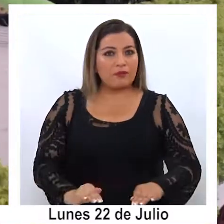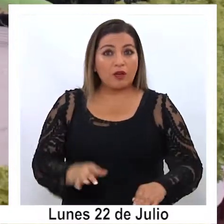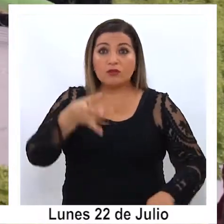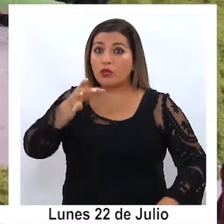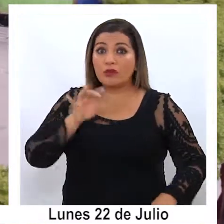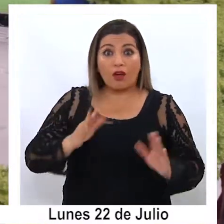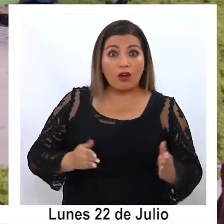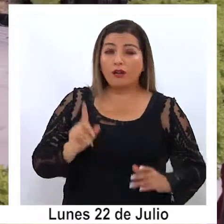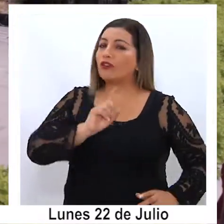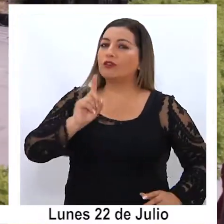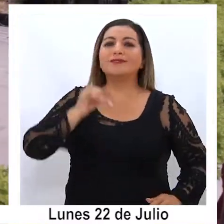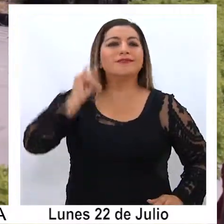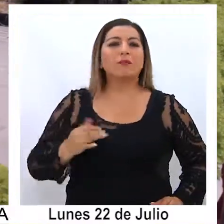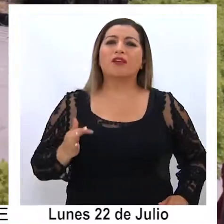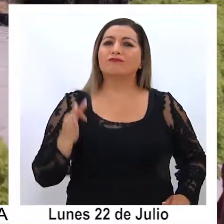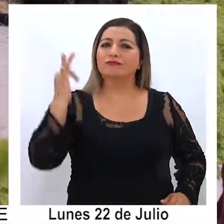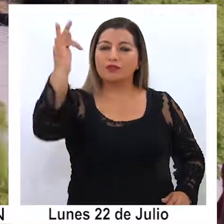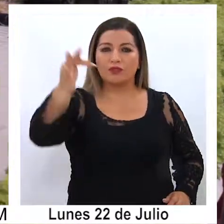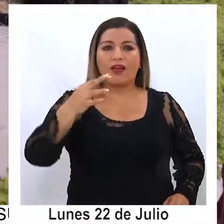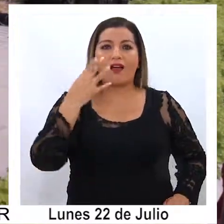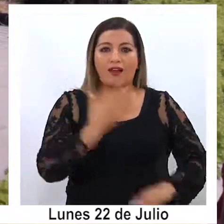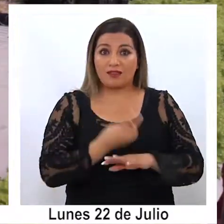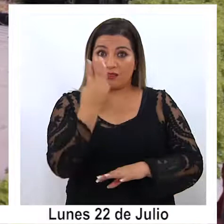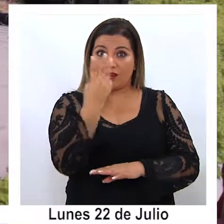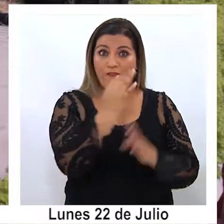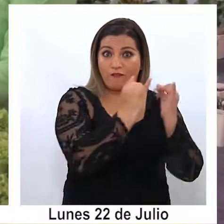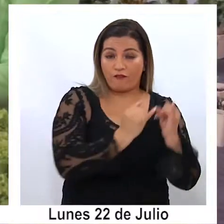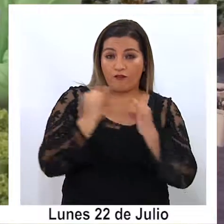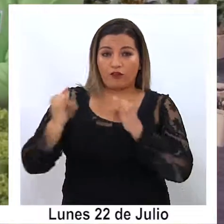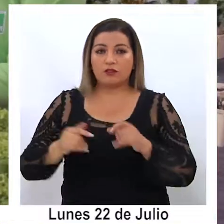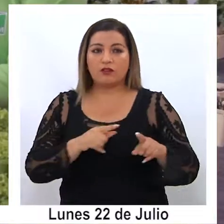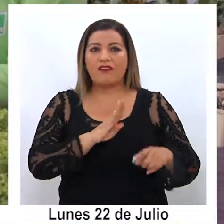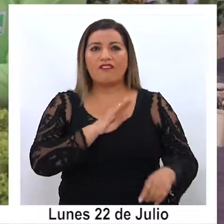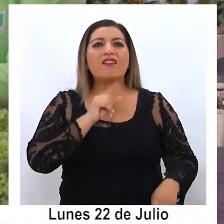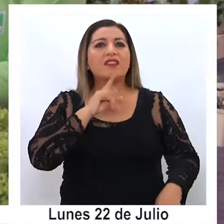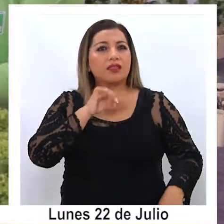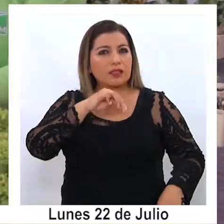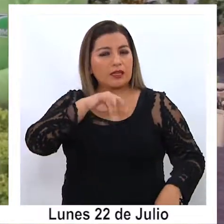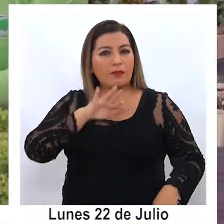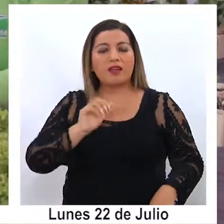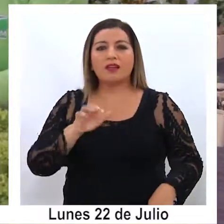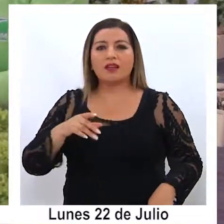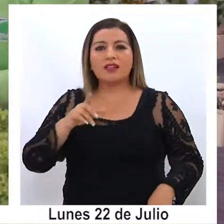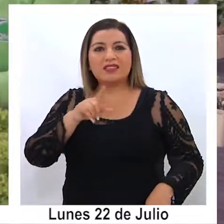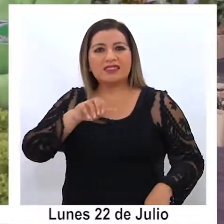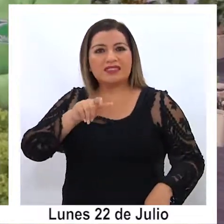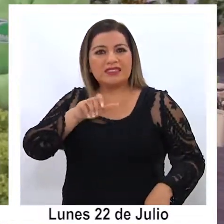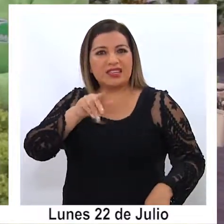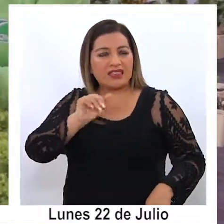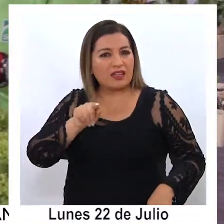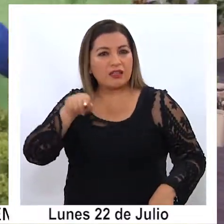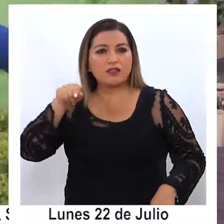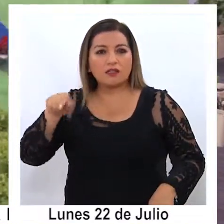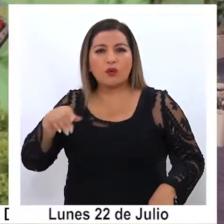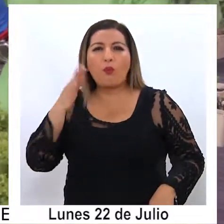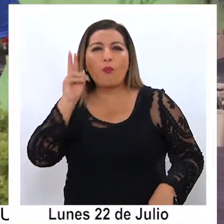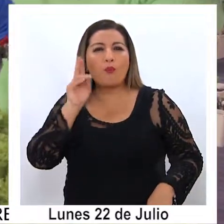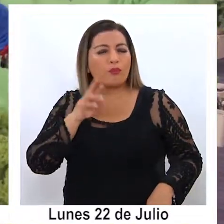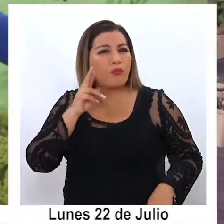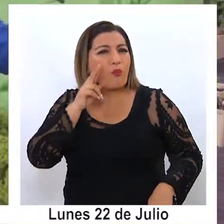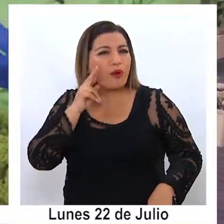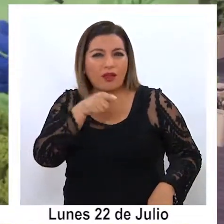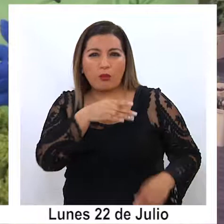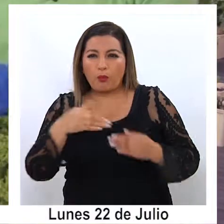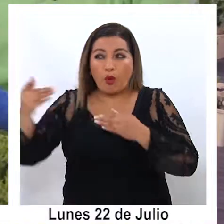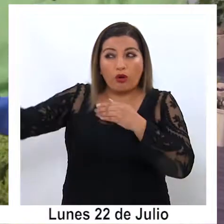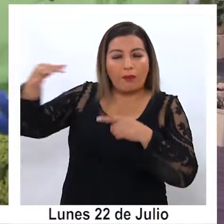así, no solamente ahora. Hay tres tipos de variedades, por ejemplo están las Baltimore, están las Sedar y están las Navarra. Las Navarra son unas moraditas que están